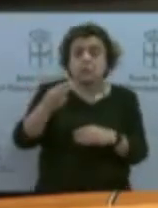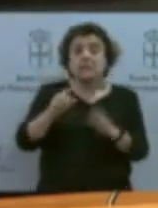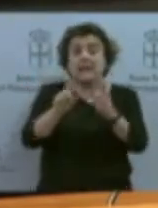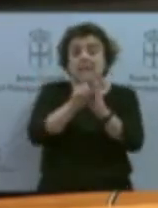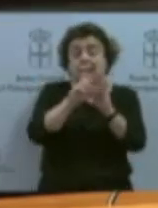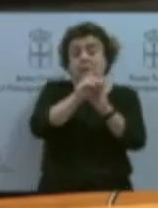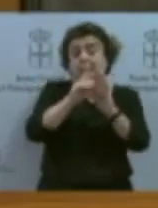podrán también concubrir.